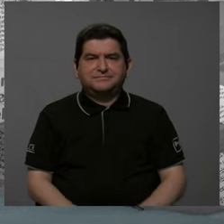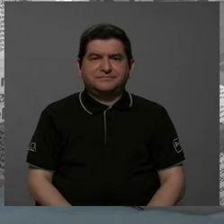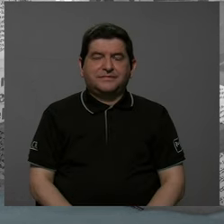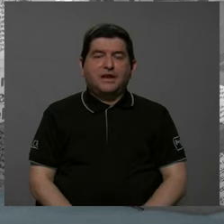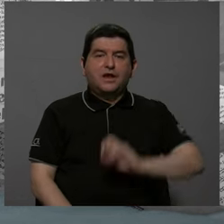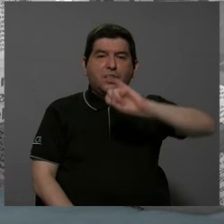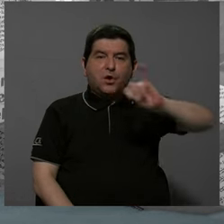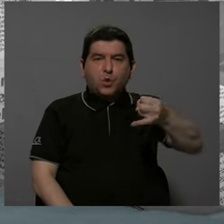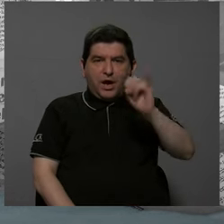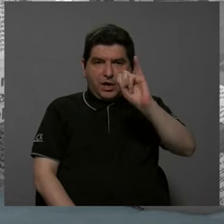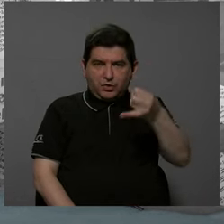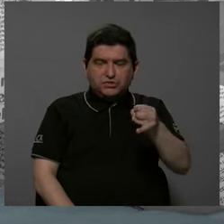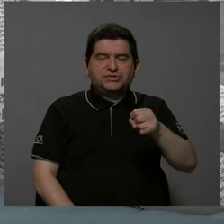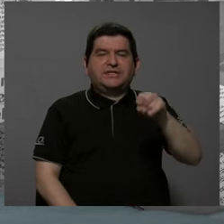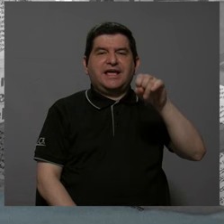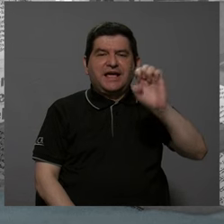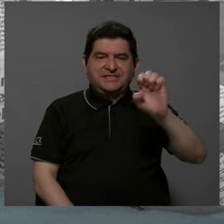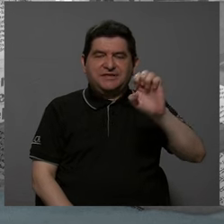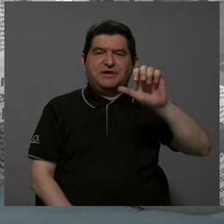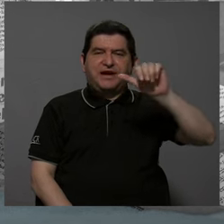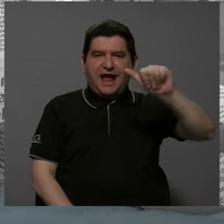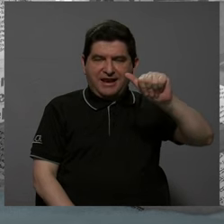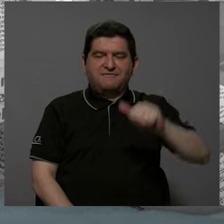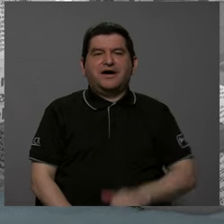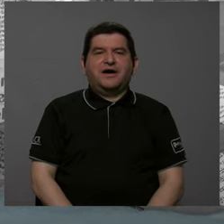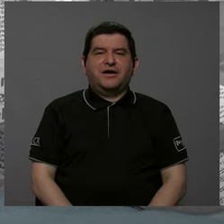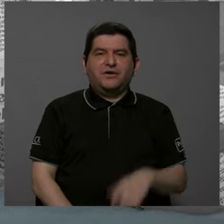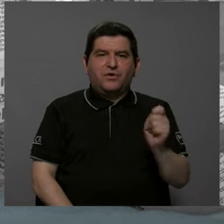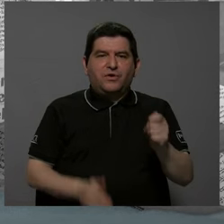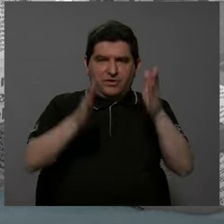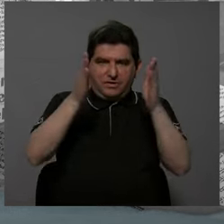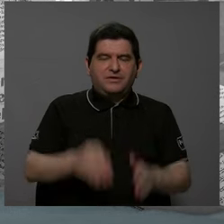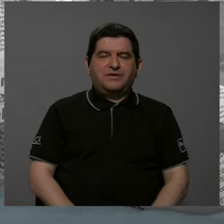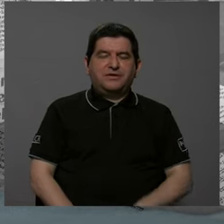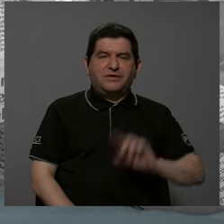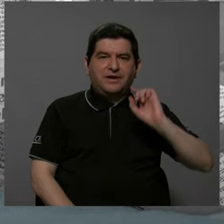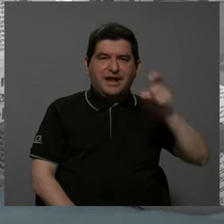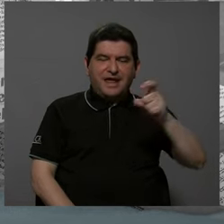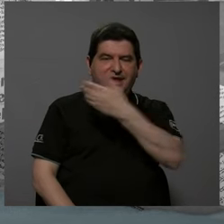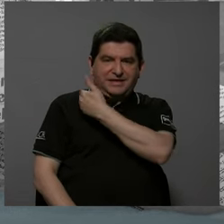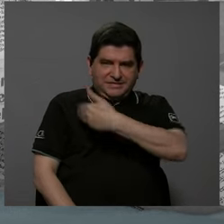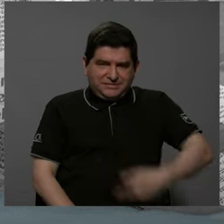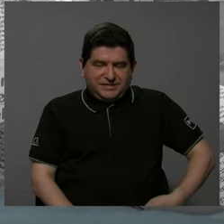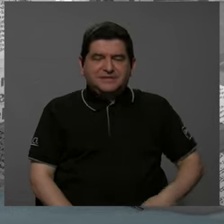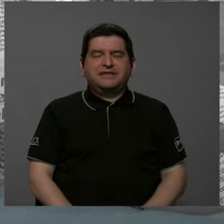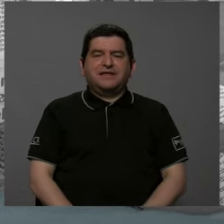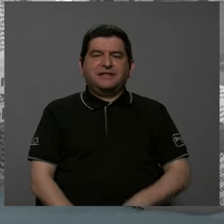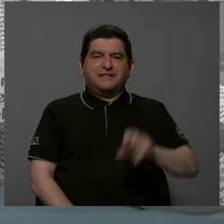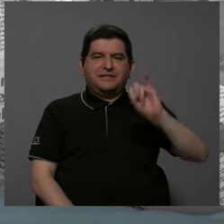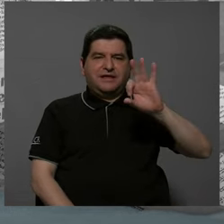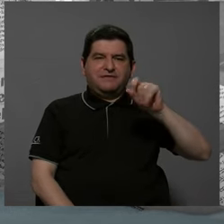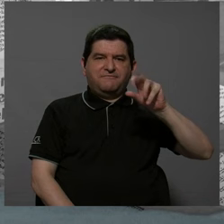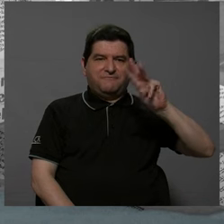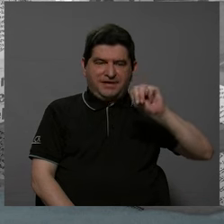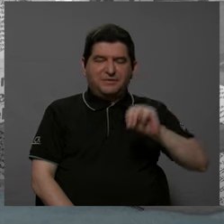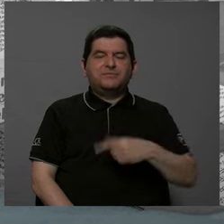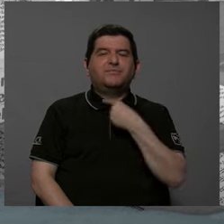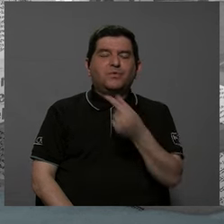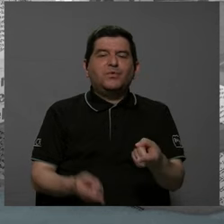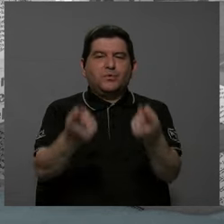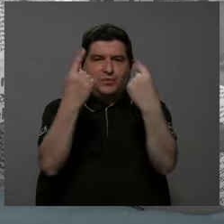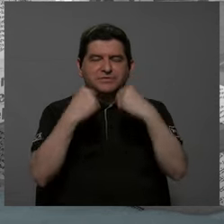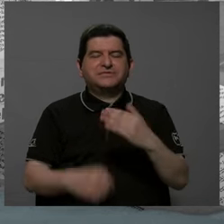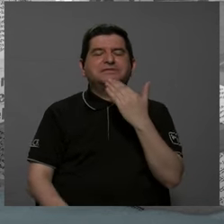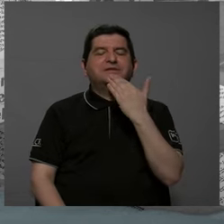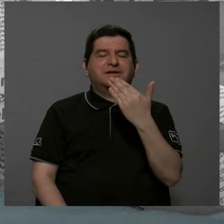Juan José Echeverría Alfaro, abogado y expresidente del IFAM. Un gusto tenerlo con nosotros. Muchas